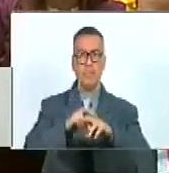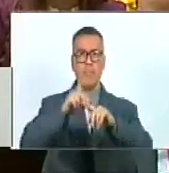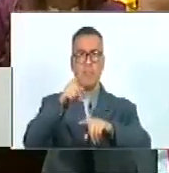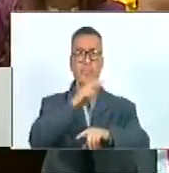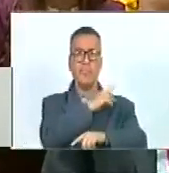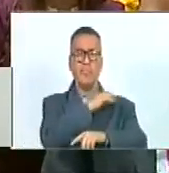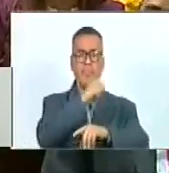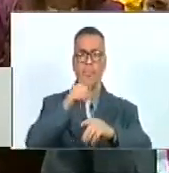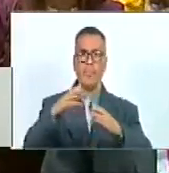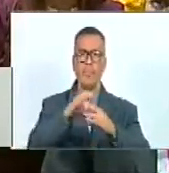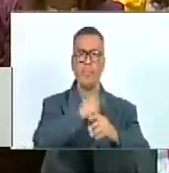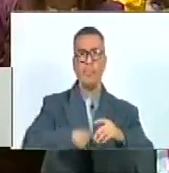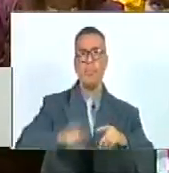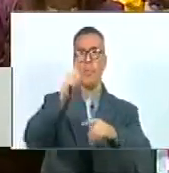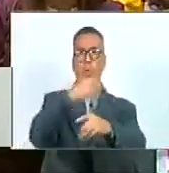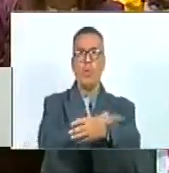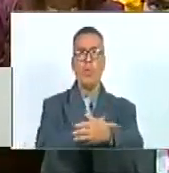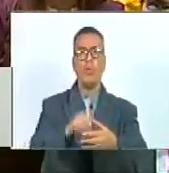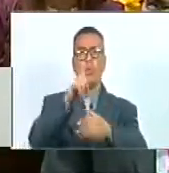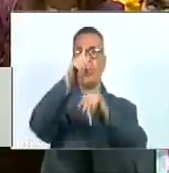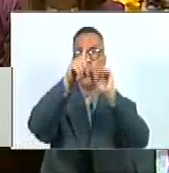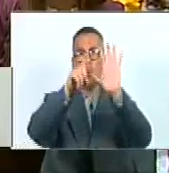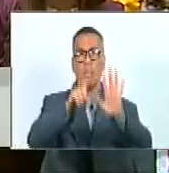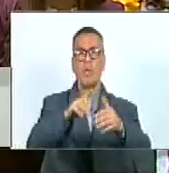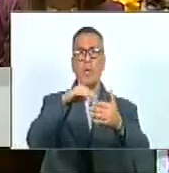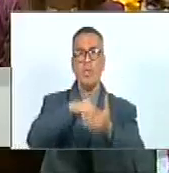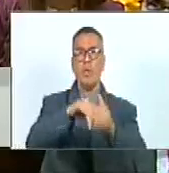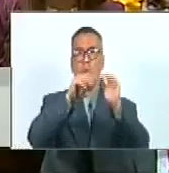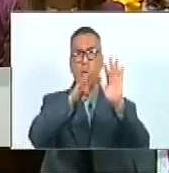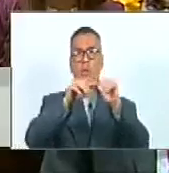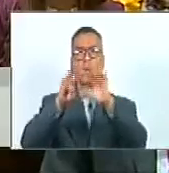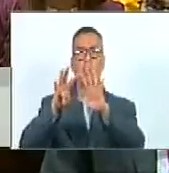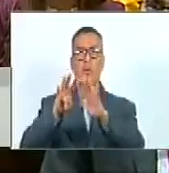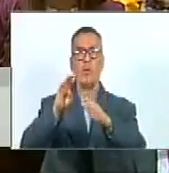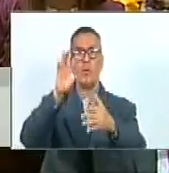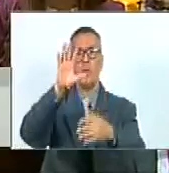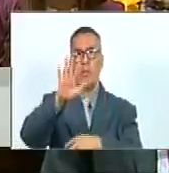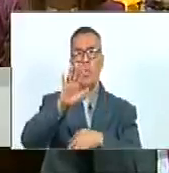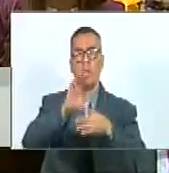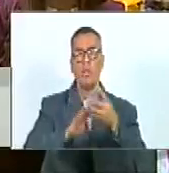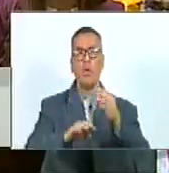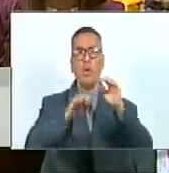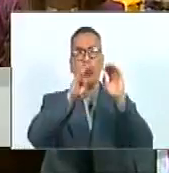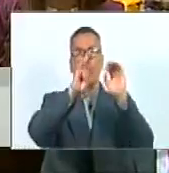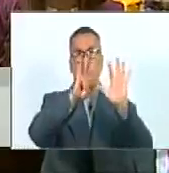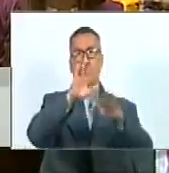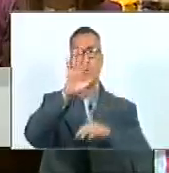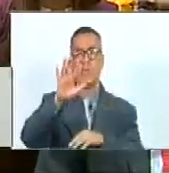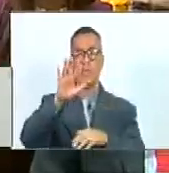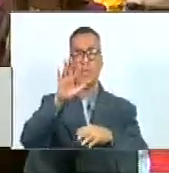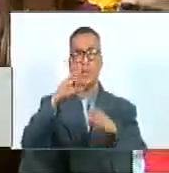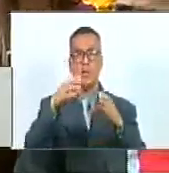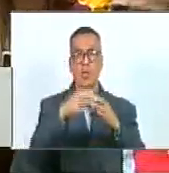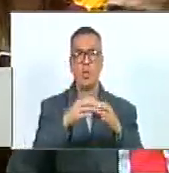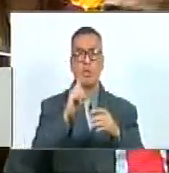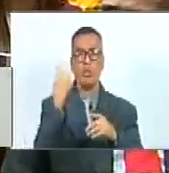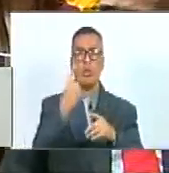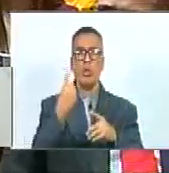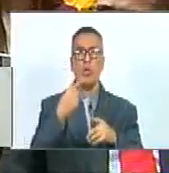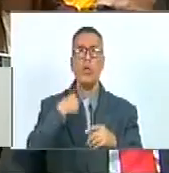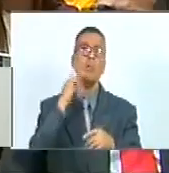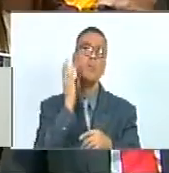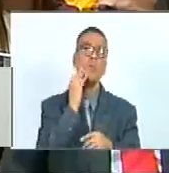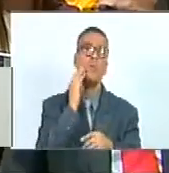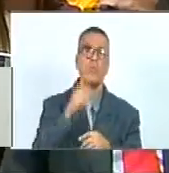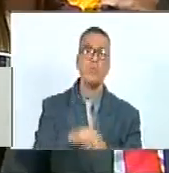presidencial 1.699.595 casos y solo para poner un